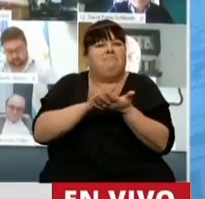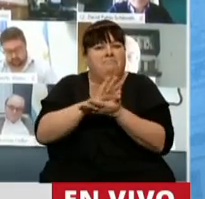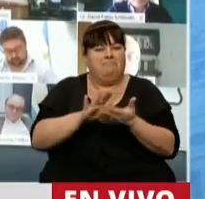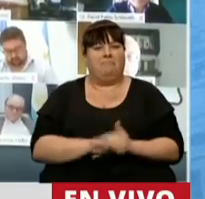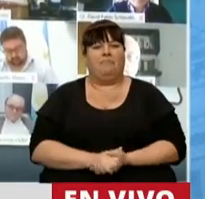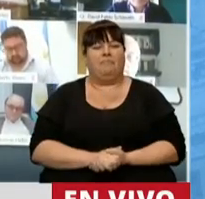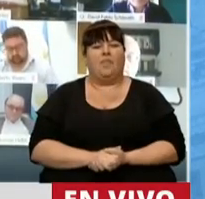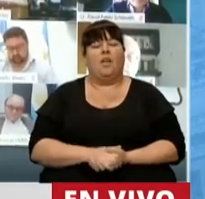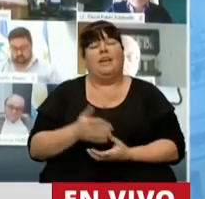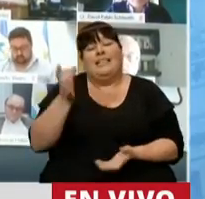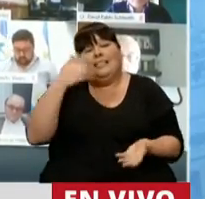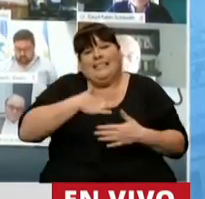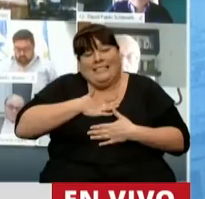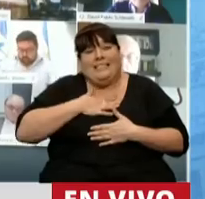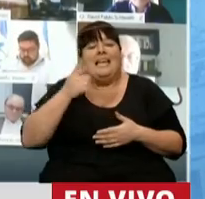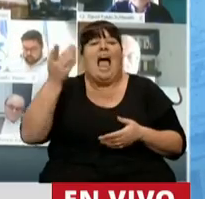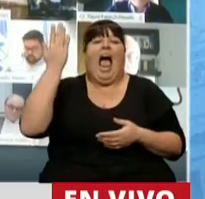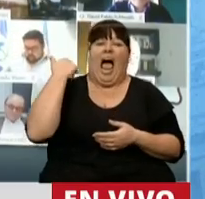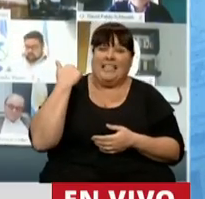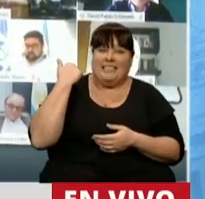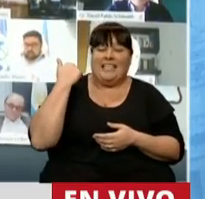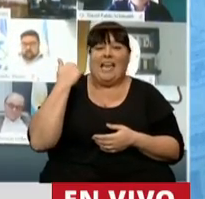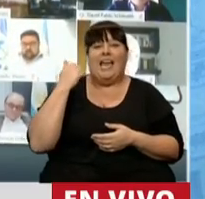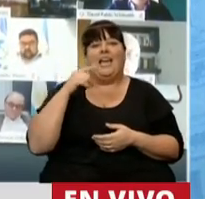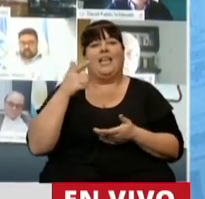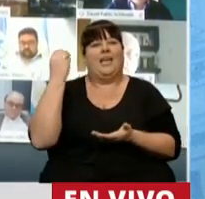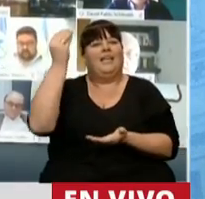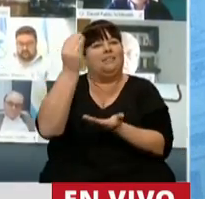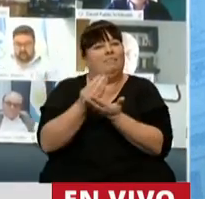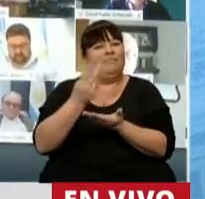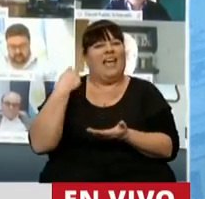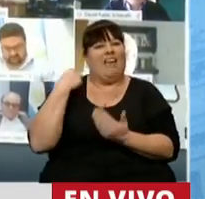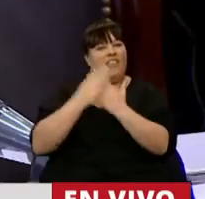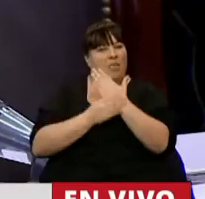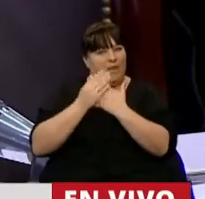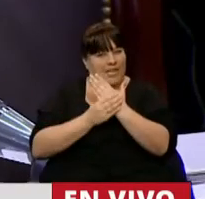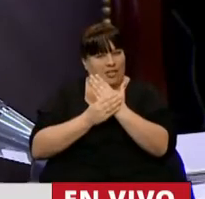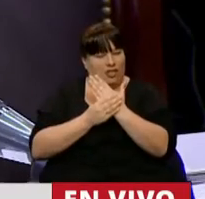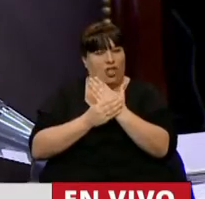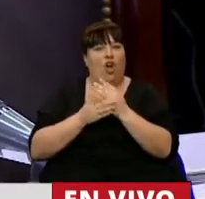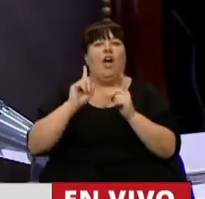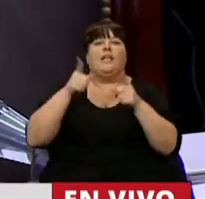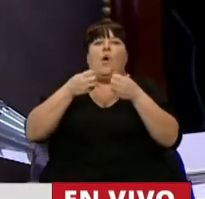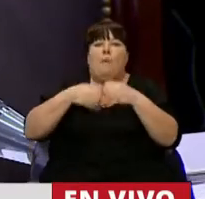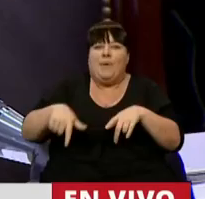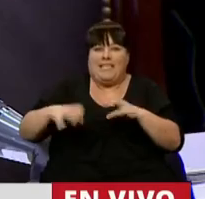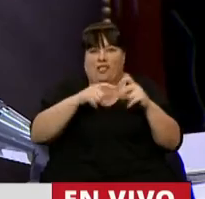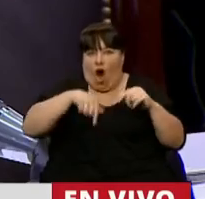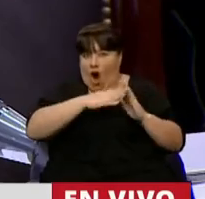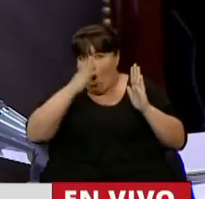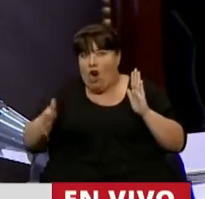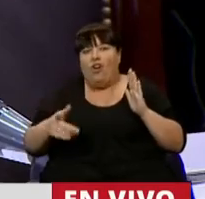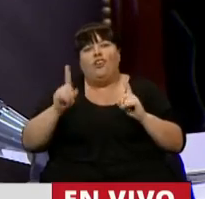Y yo lamento entre el día de ayer con la presencia del Jefe de Gabinete y en el inicio de esta sesión